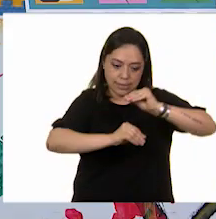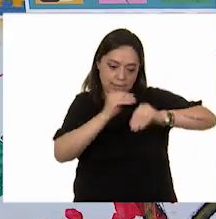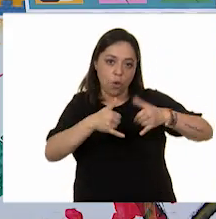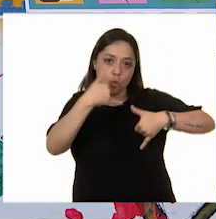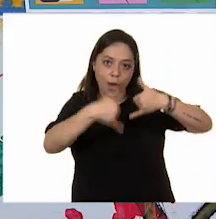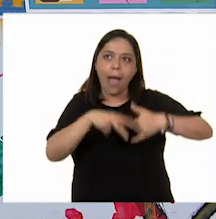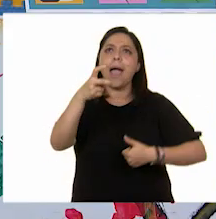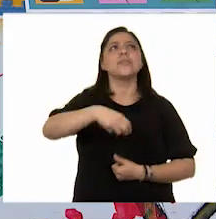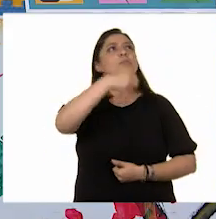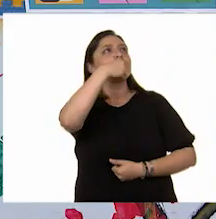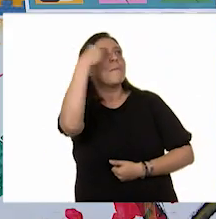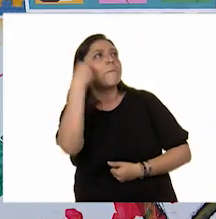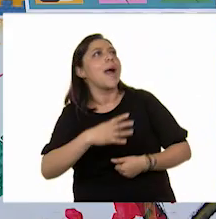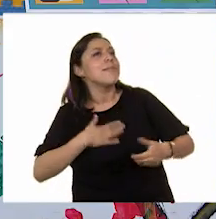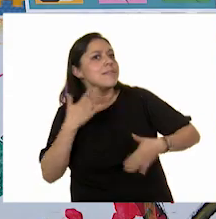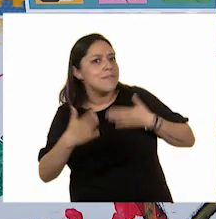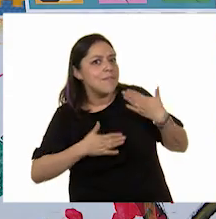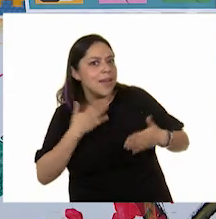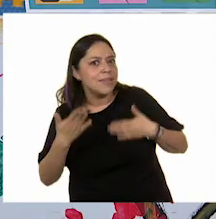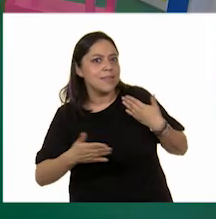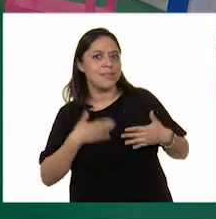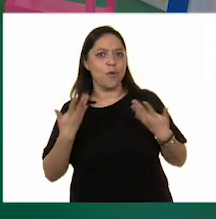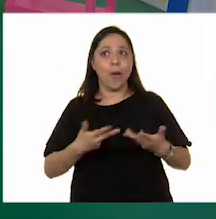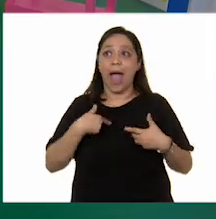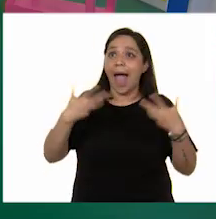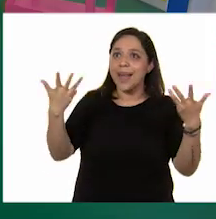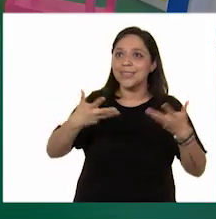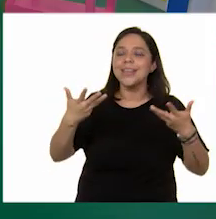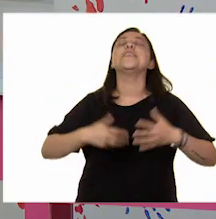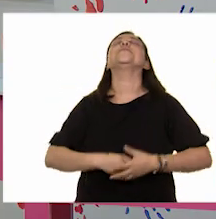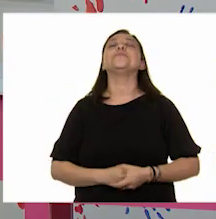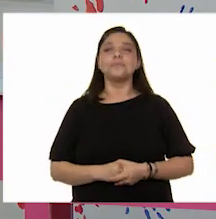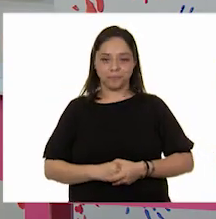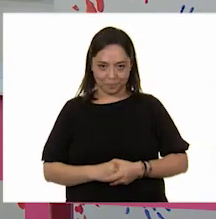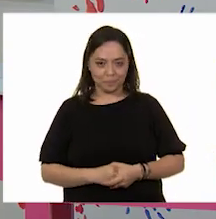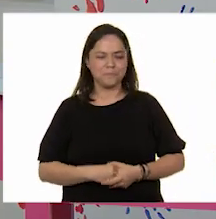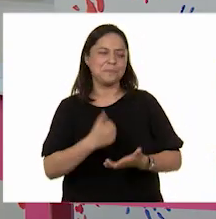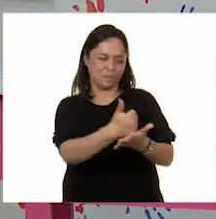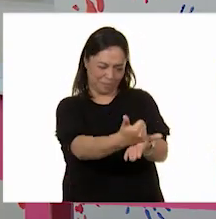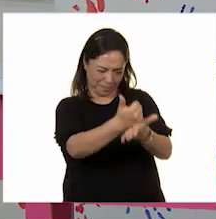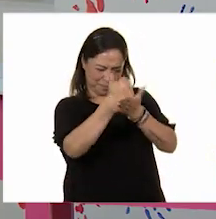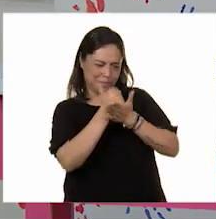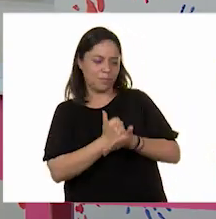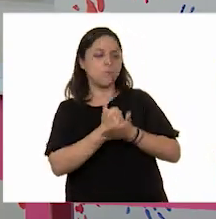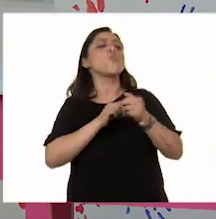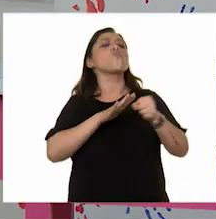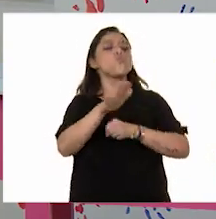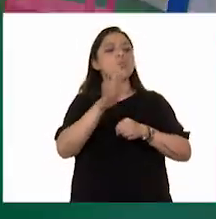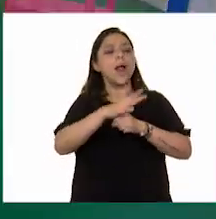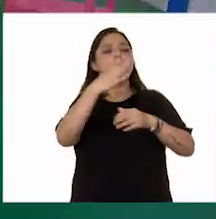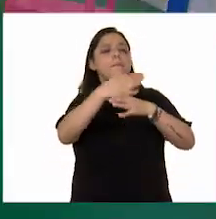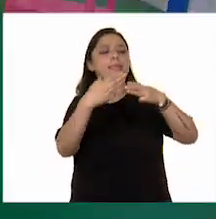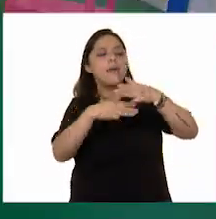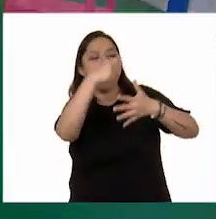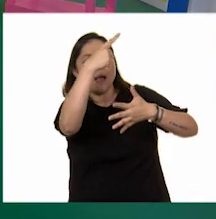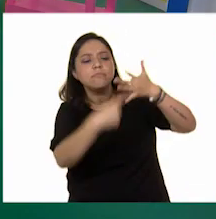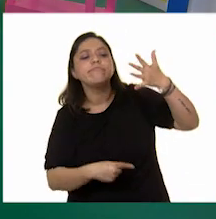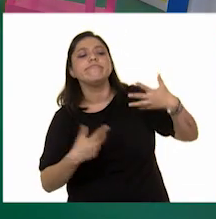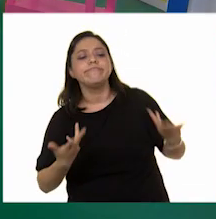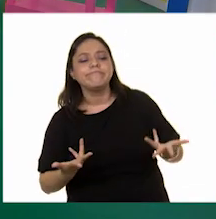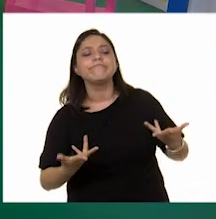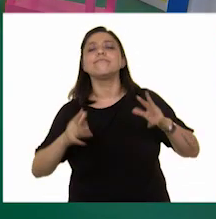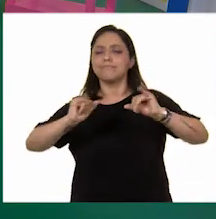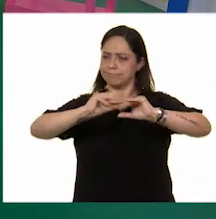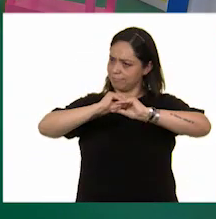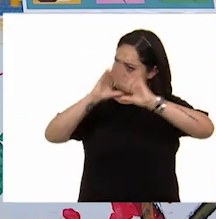divertido. Sí, vamos a hacerlo, vamos a hacerlo. Ok, pues Panchito, ¿nos puedes ayudar leyendo los materiales que necesitamos? ¡Ay, claro